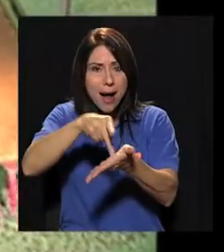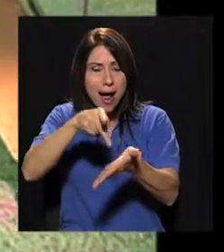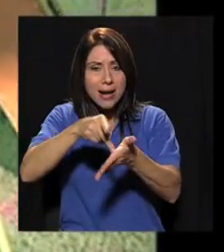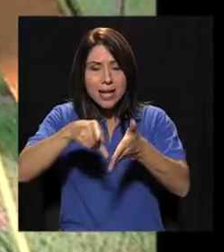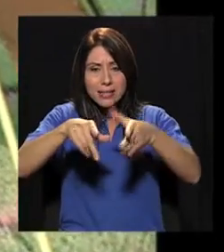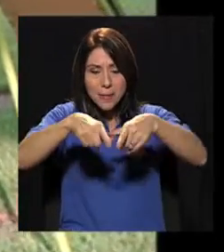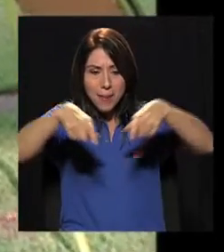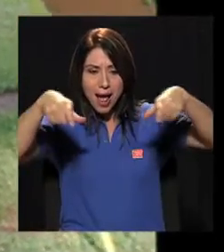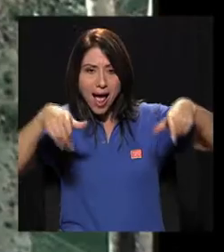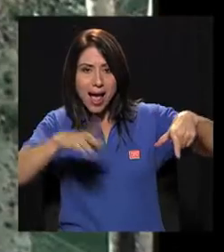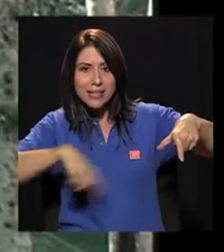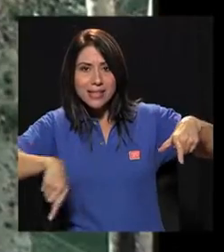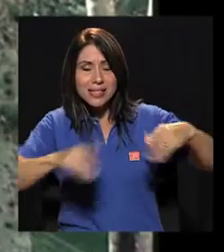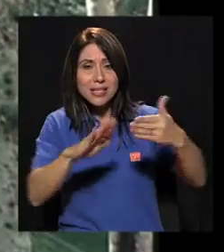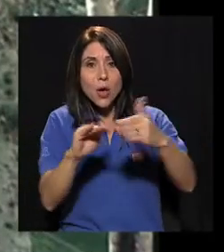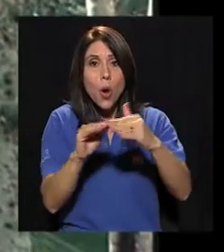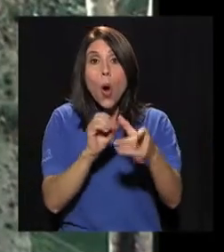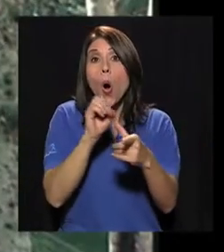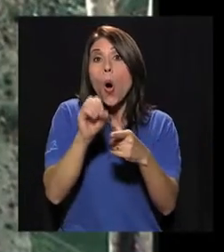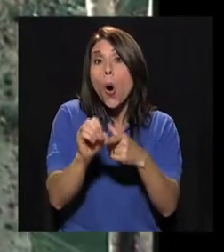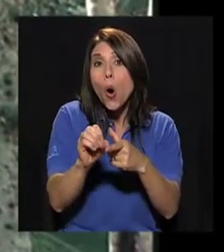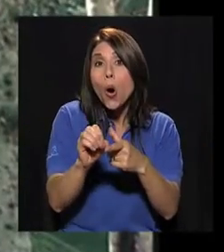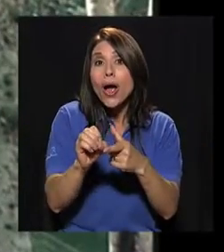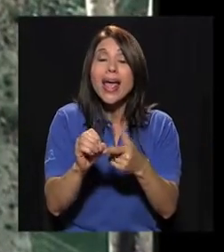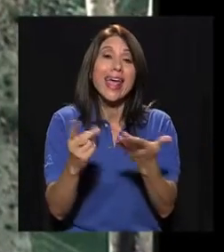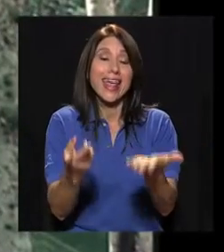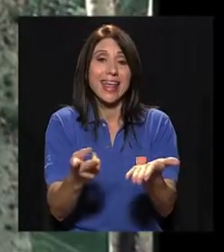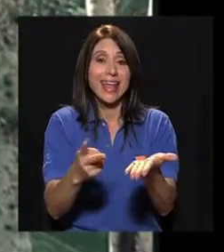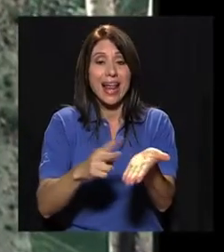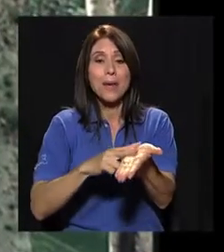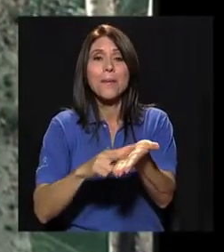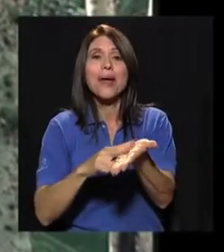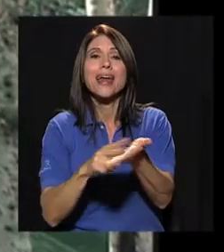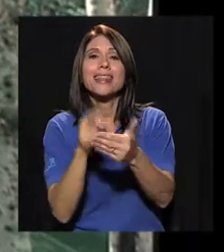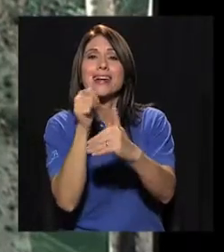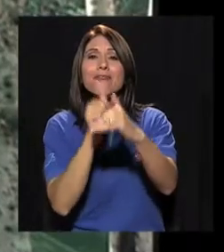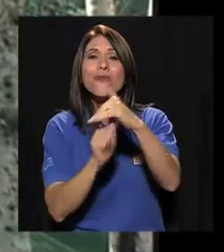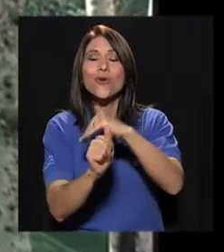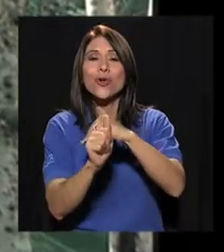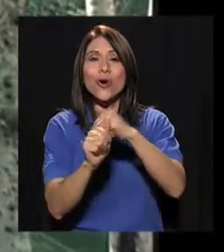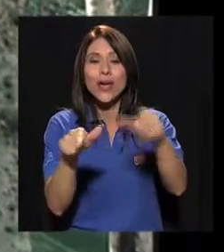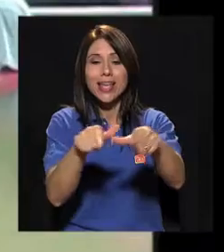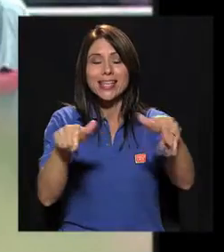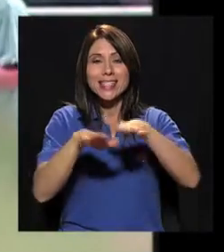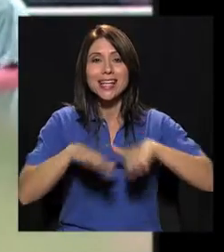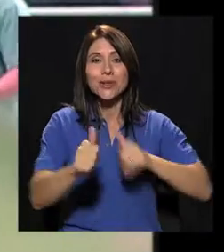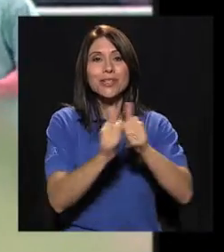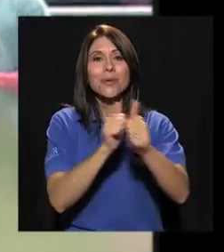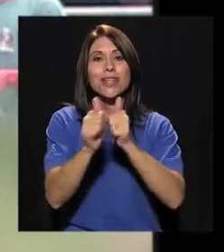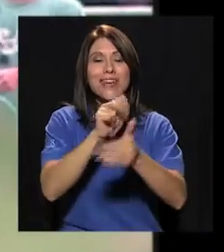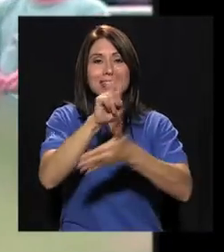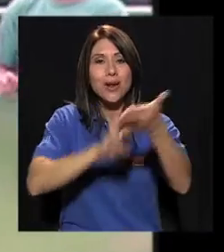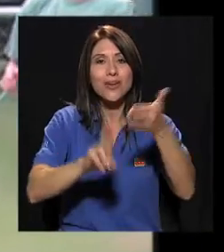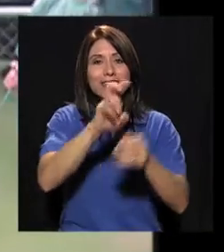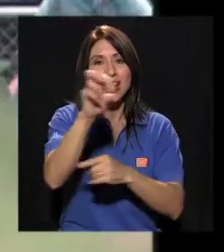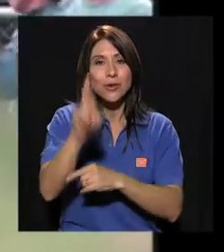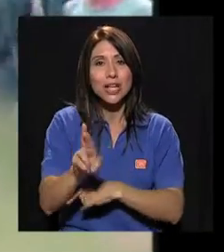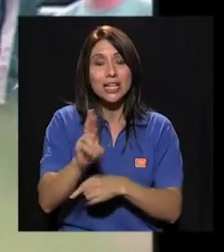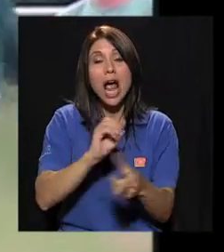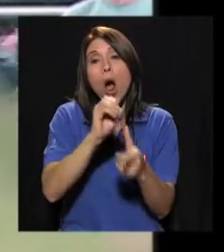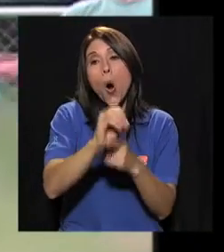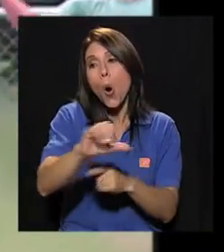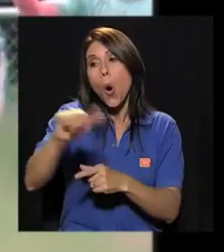de nuestras ciudades. O en el verde refugio, que son las instalaciones deportivas de la Universidad de Costa Rica.